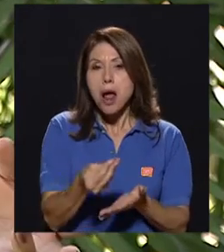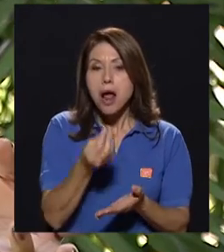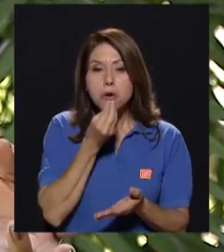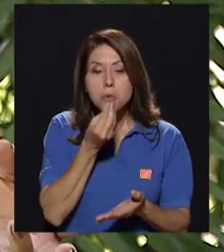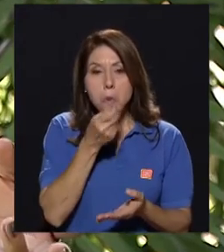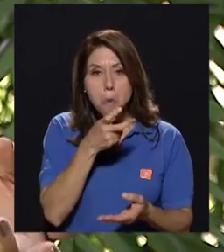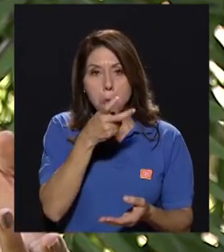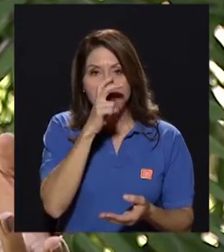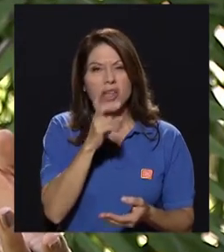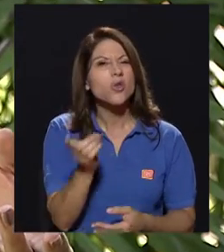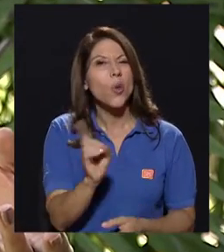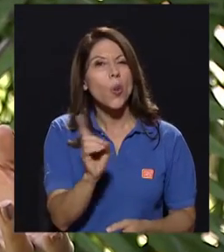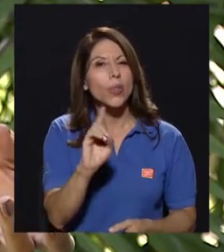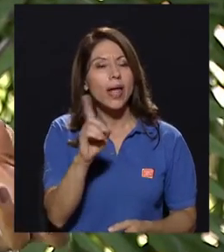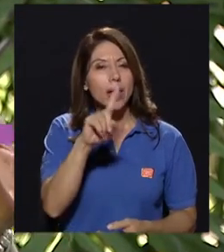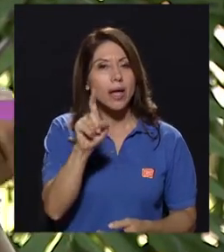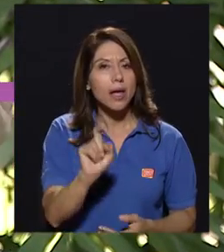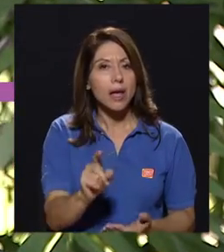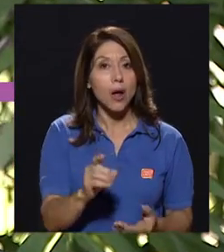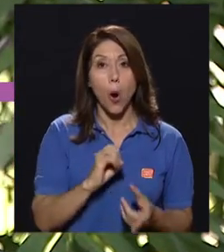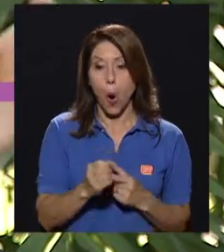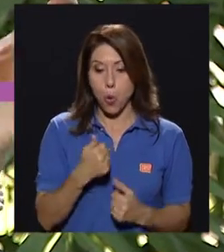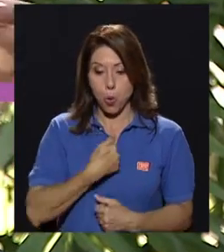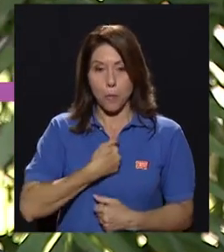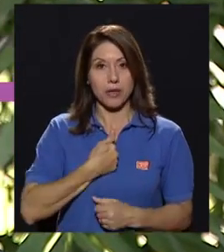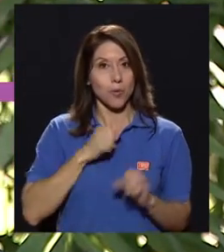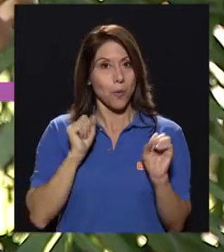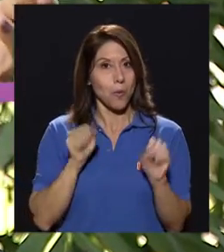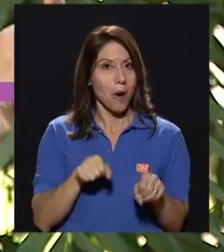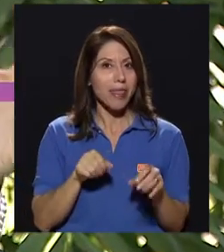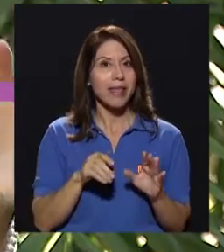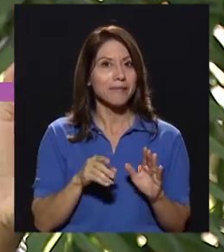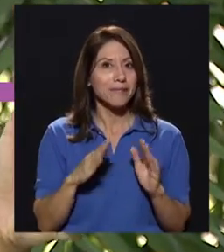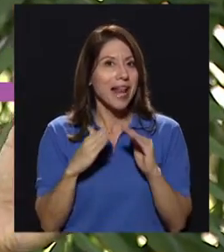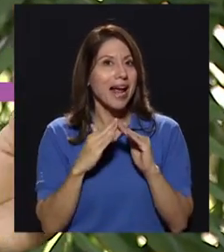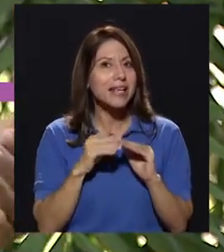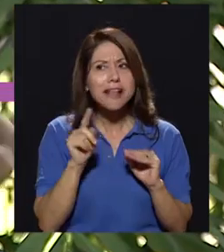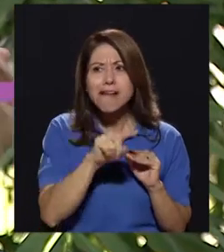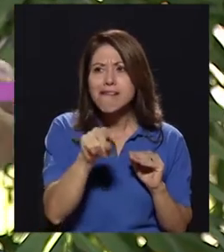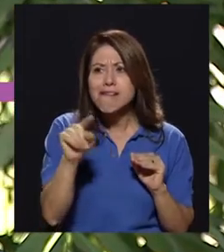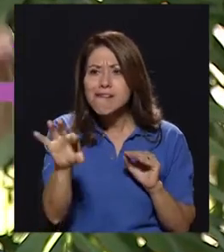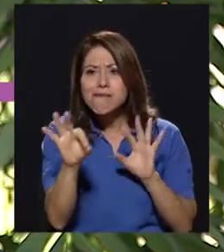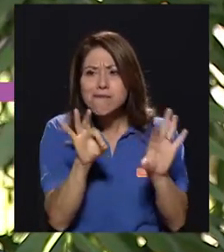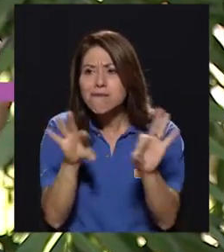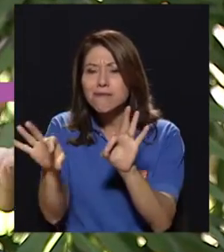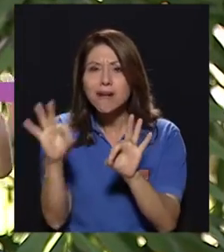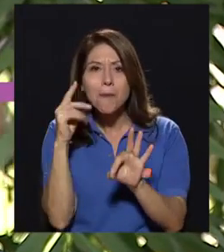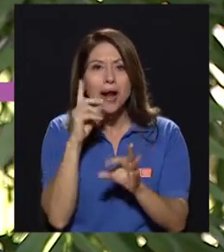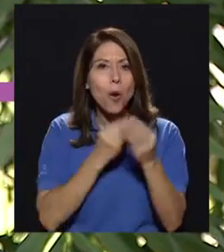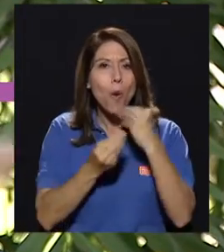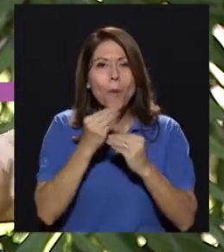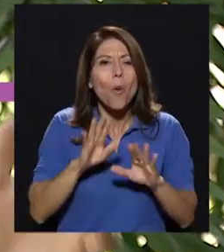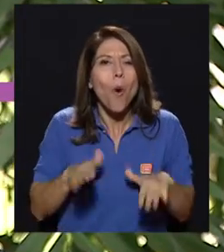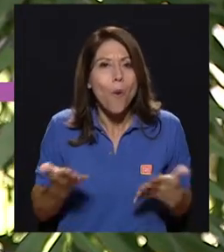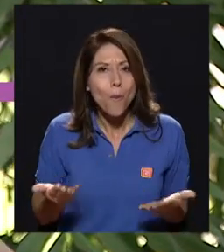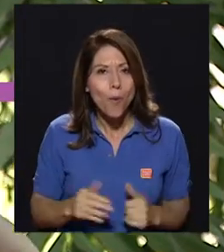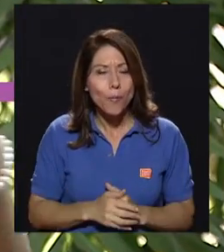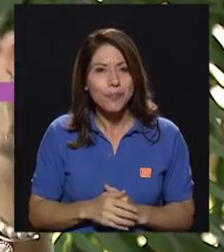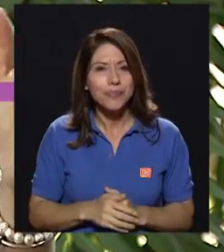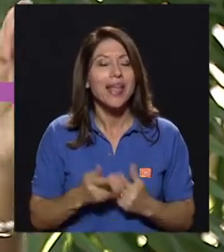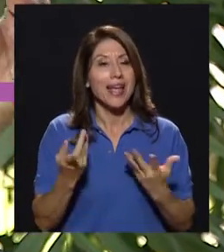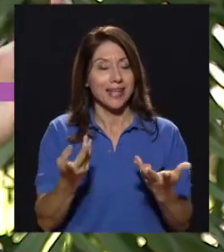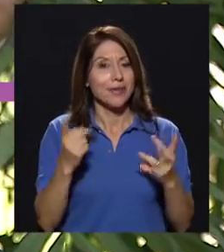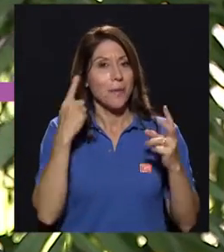dónde, cómo, ¿verdad? O si es que en la casa uno puede cazar insectos, ¿verdad? O sea, ¿cómo es el proceso o la